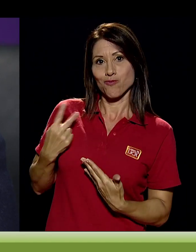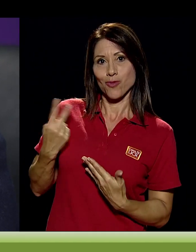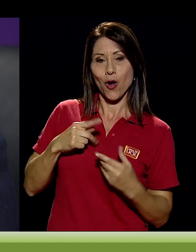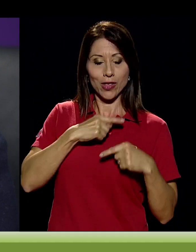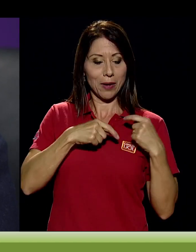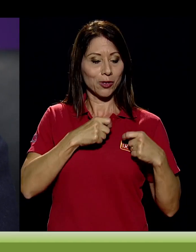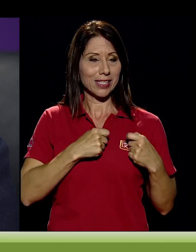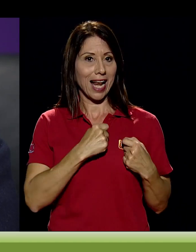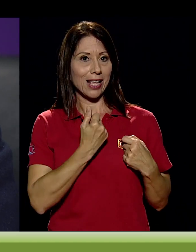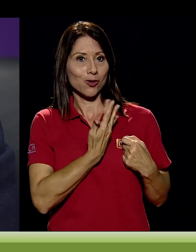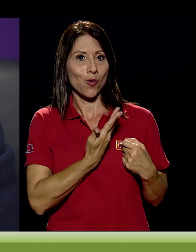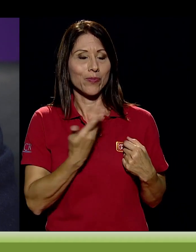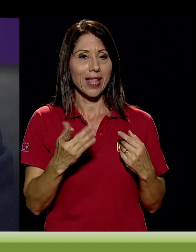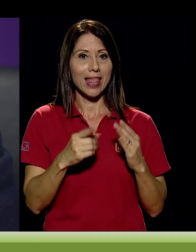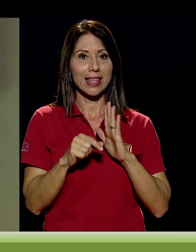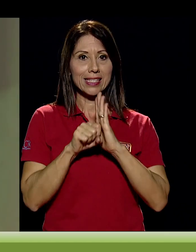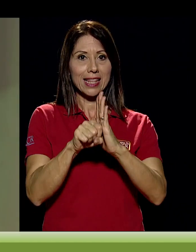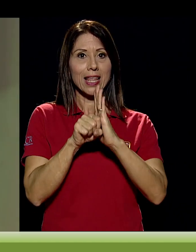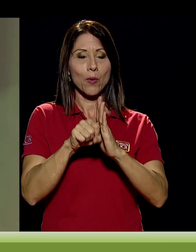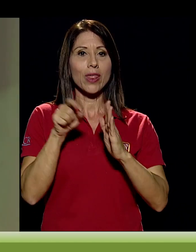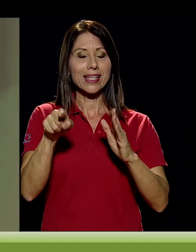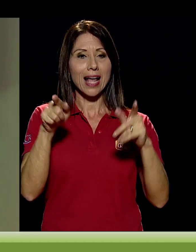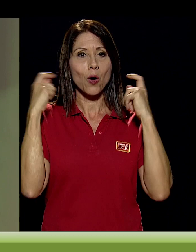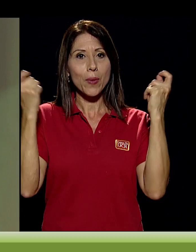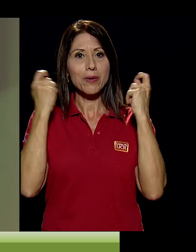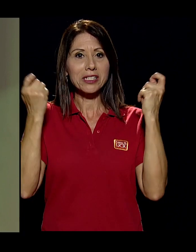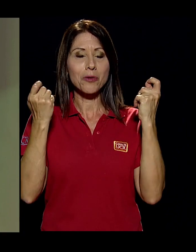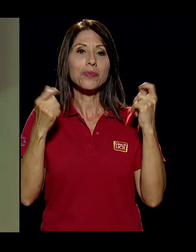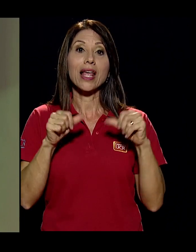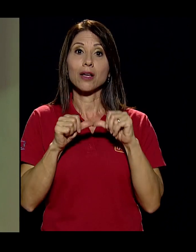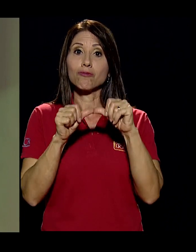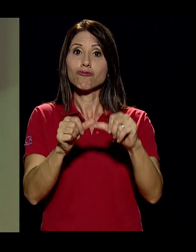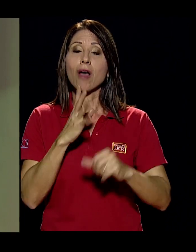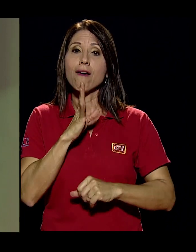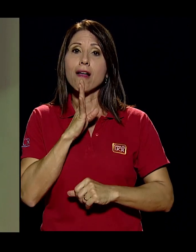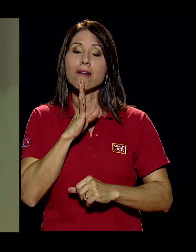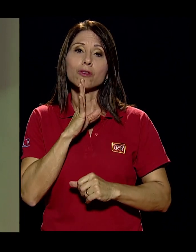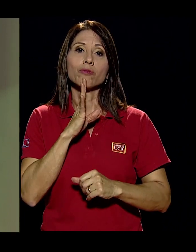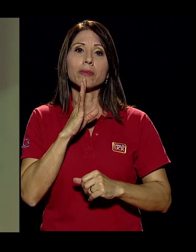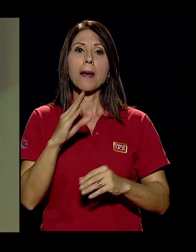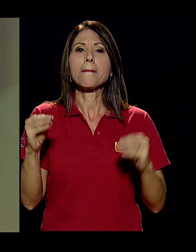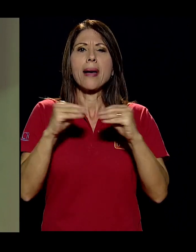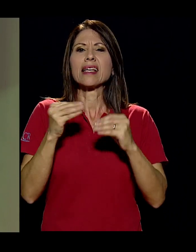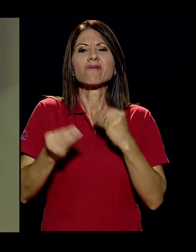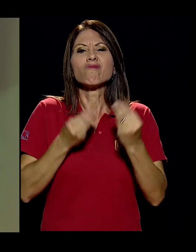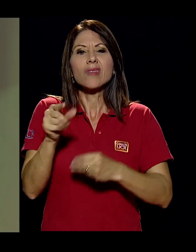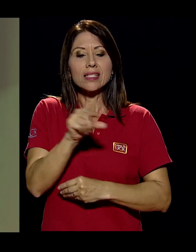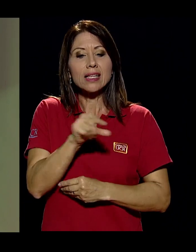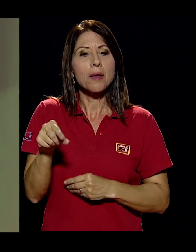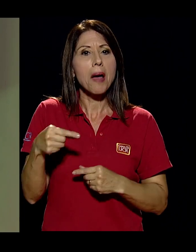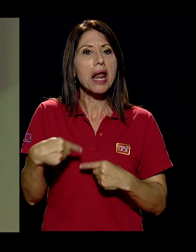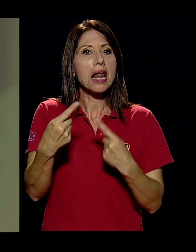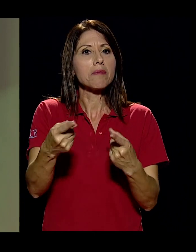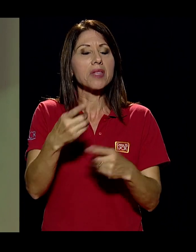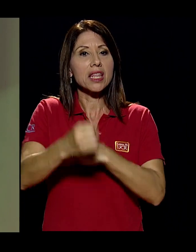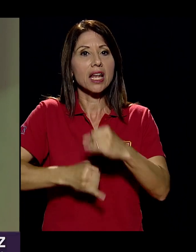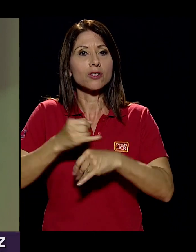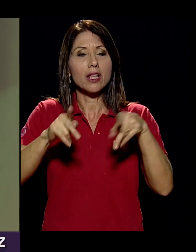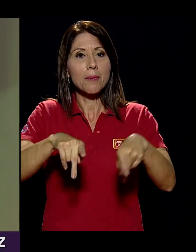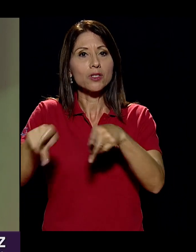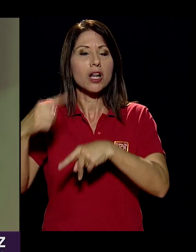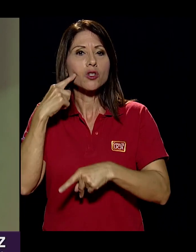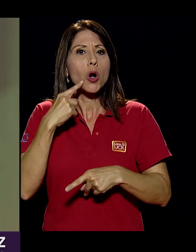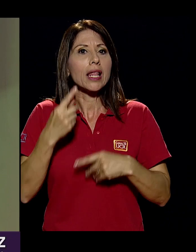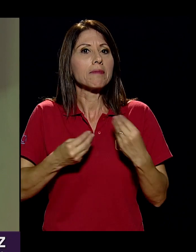lazo distintivo de esta conmemoración. Seguiremos hablando más sobre qué va a traer esta Semana Internacional de la